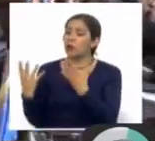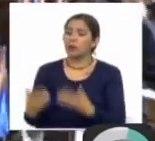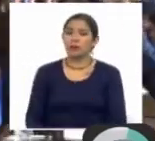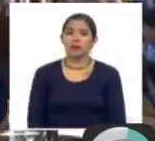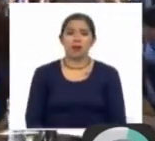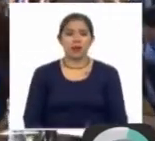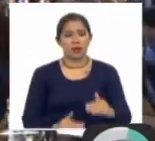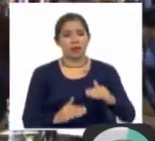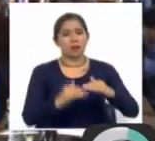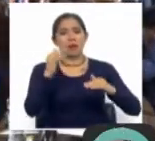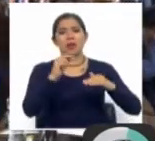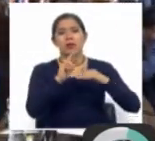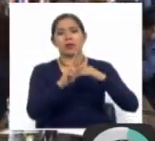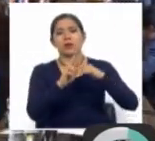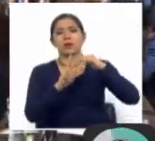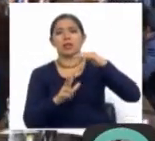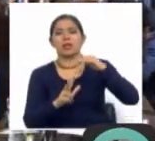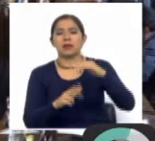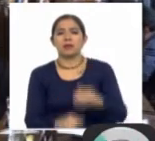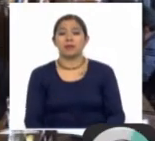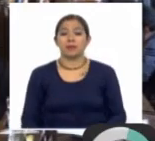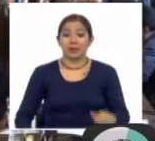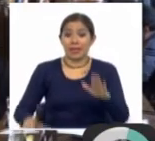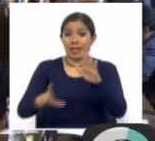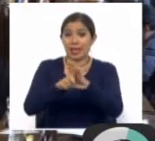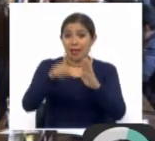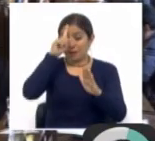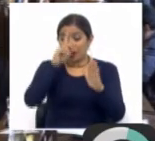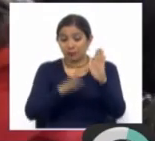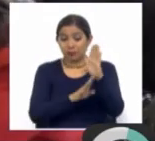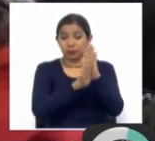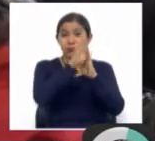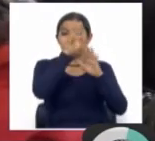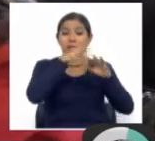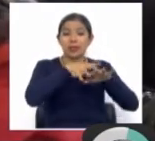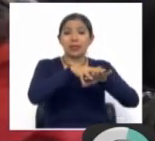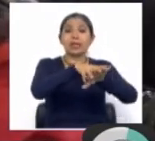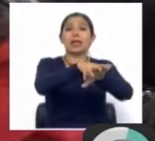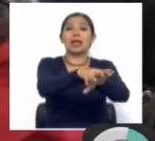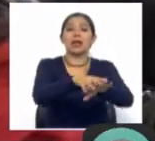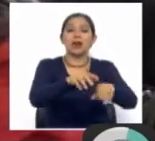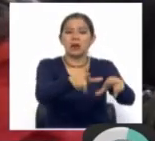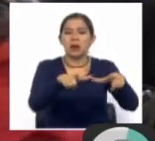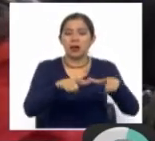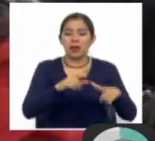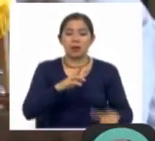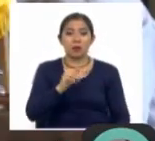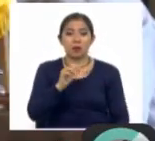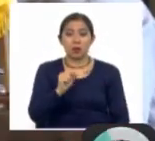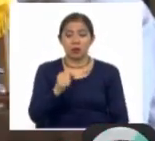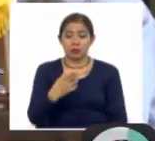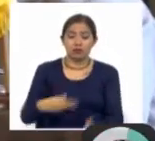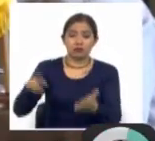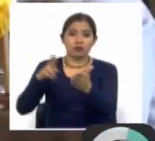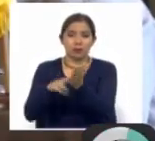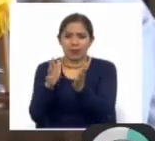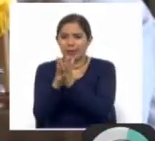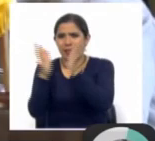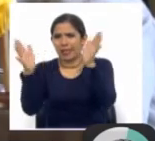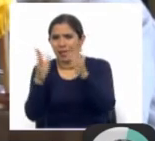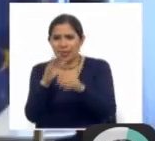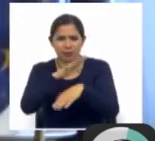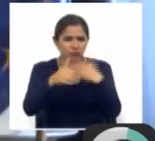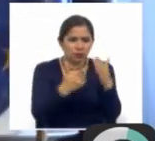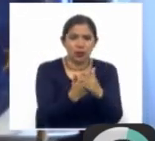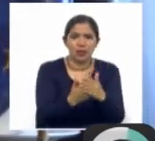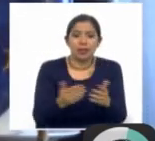Más de dos tercios, presidente. La Ley de Desarrollo Integral del Puerto Butch, aprobado en grande y detalle por la Cámara de Senadores, pretende